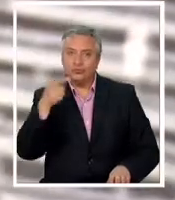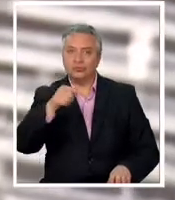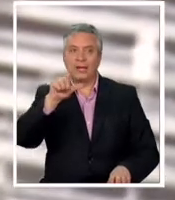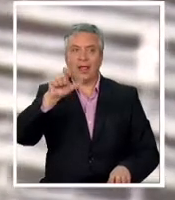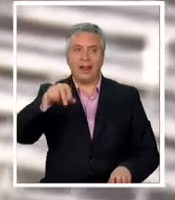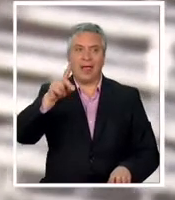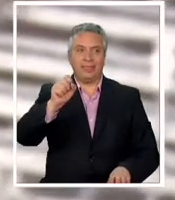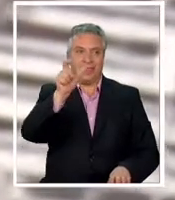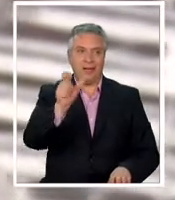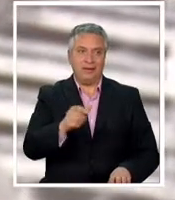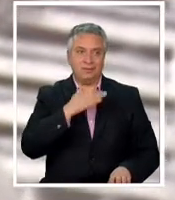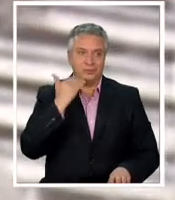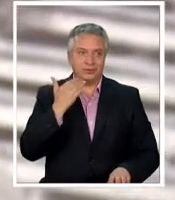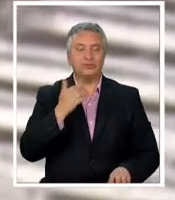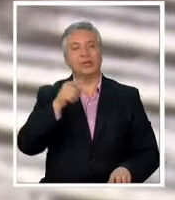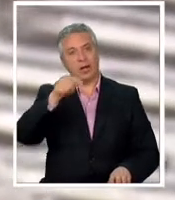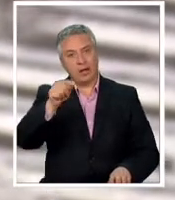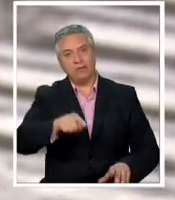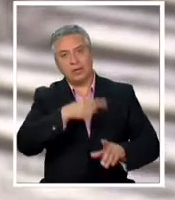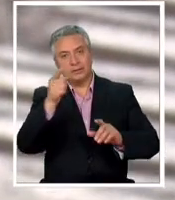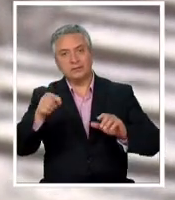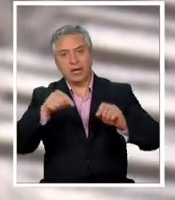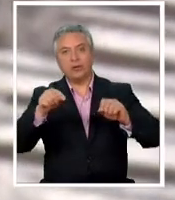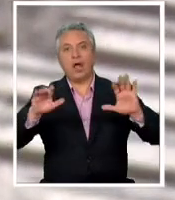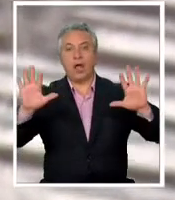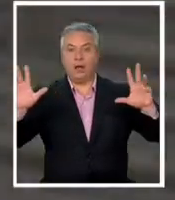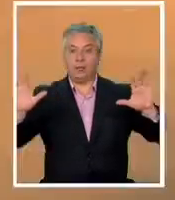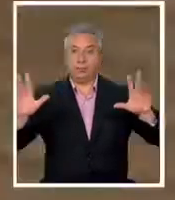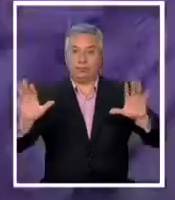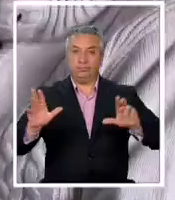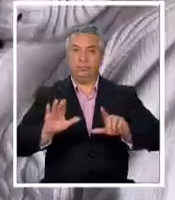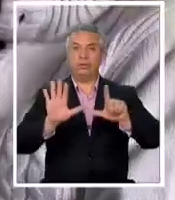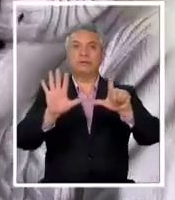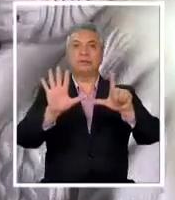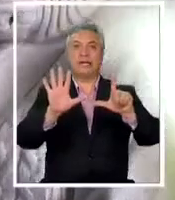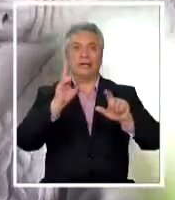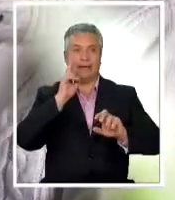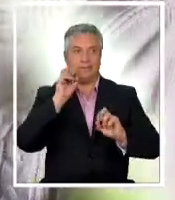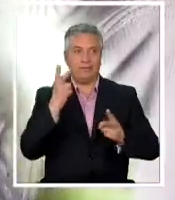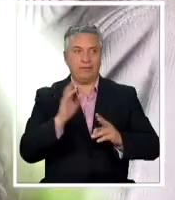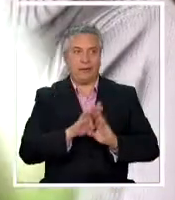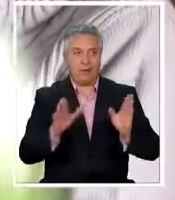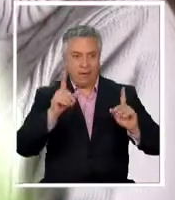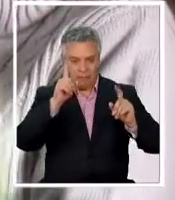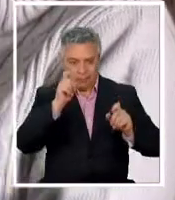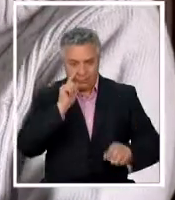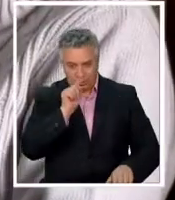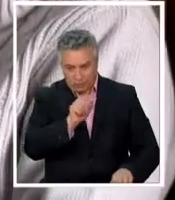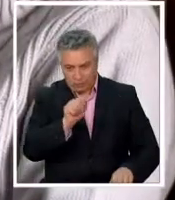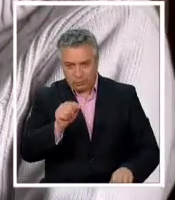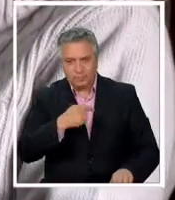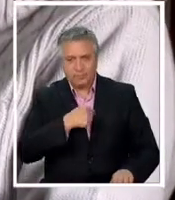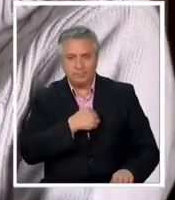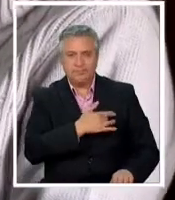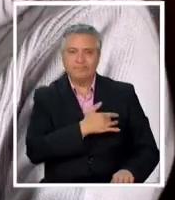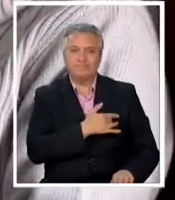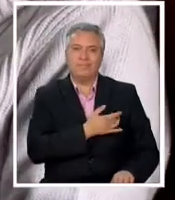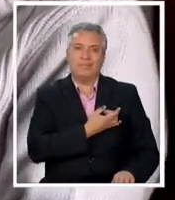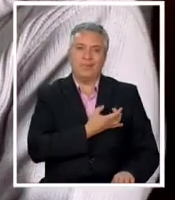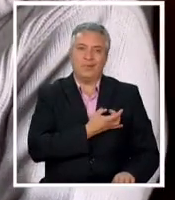hoy solo quedan 7 de los 22 integrantes del plantel miro la foto y me duele